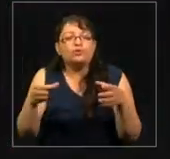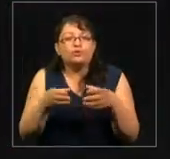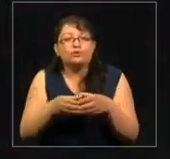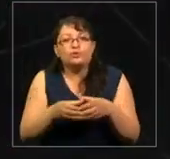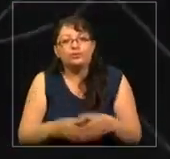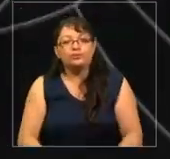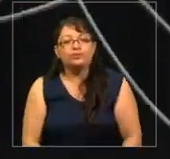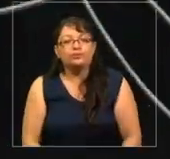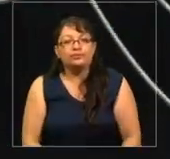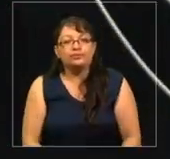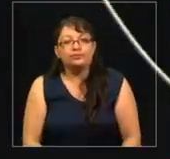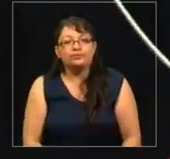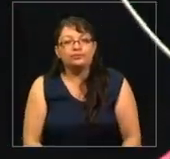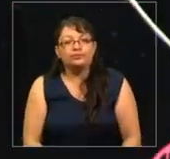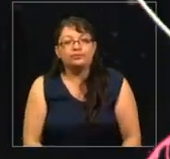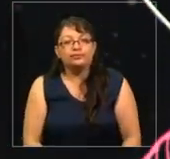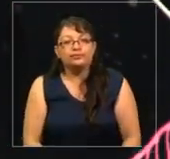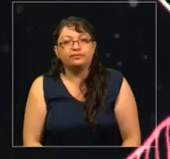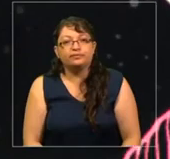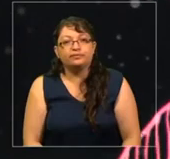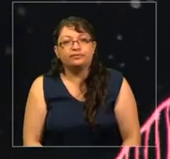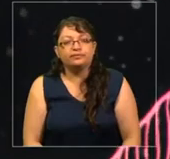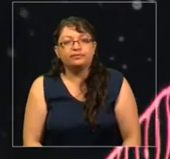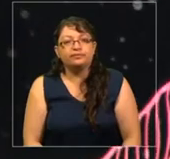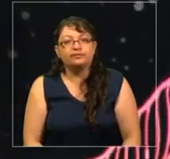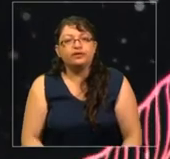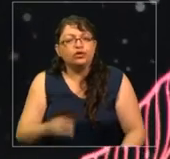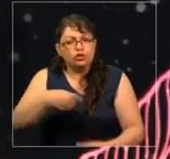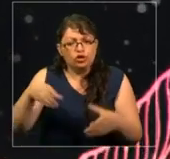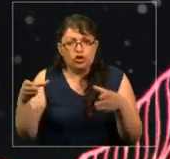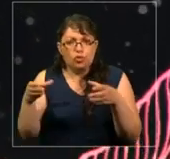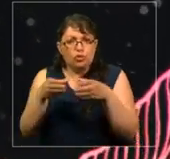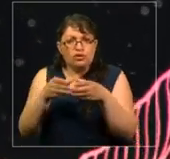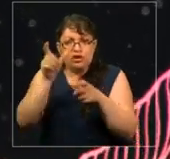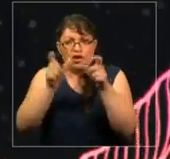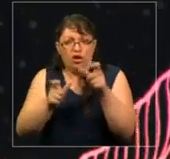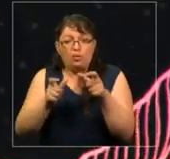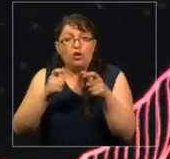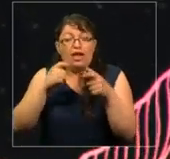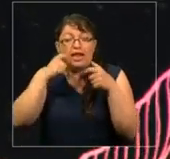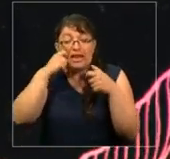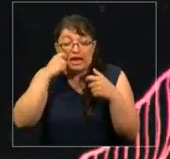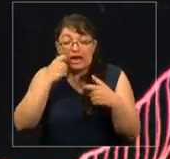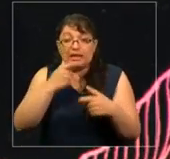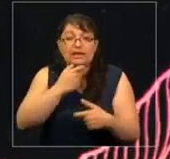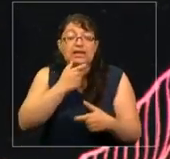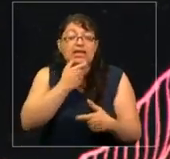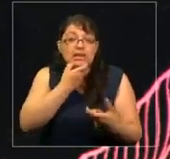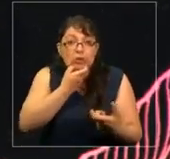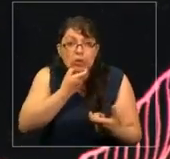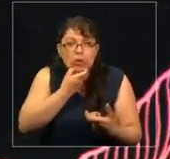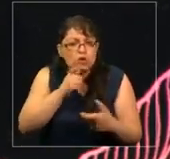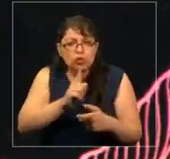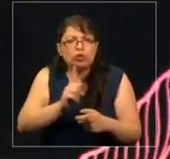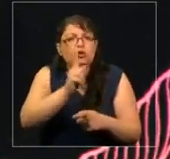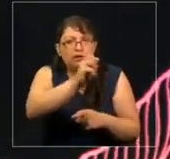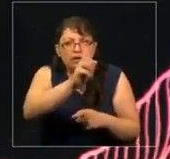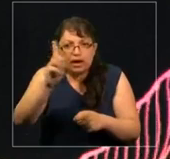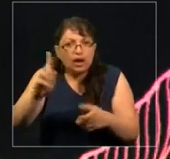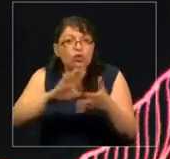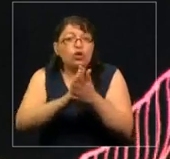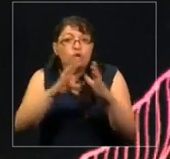huesos lógicos y carne. Cada ser humano en el mundo tiene